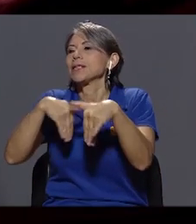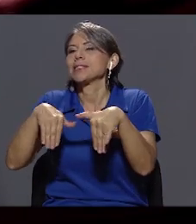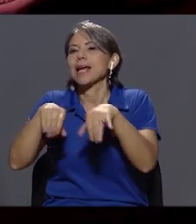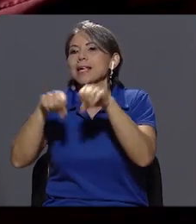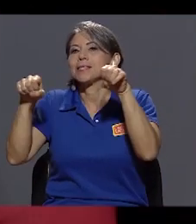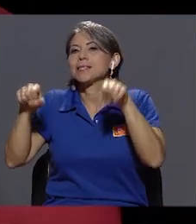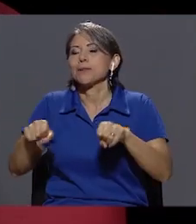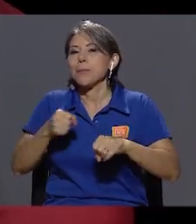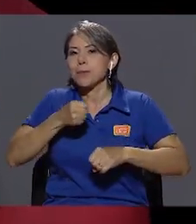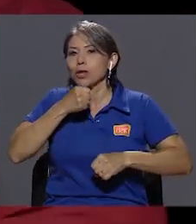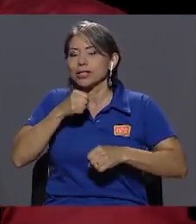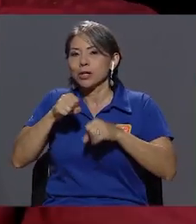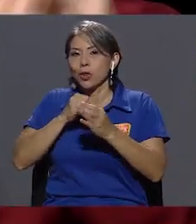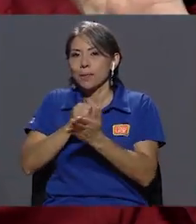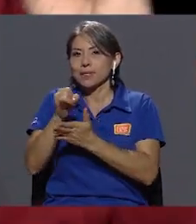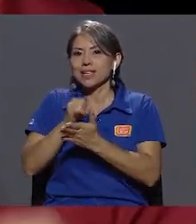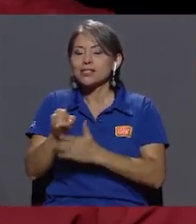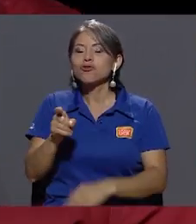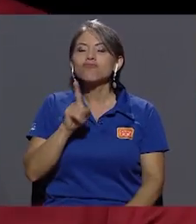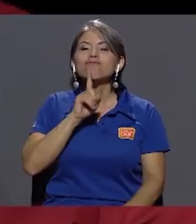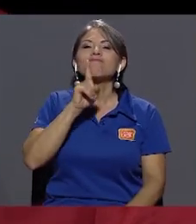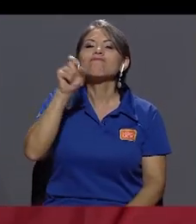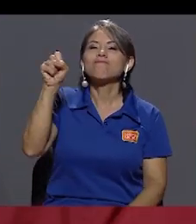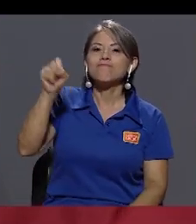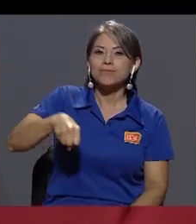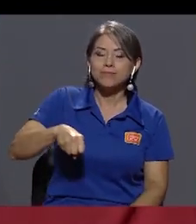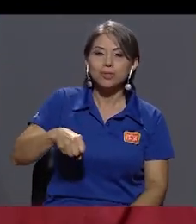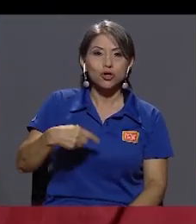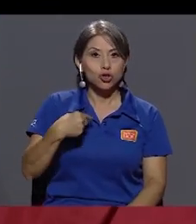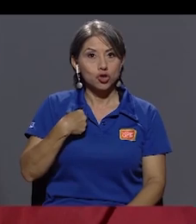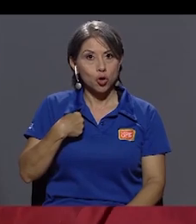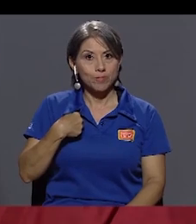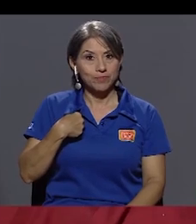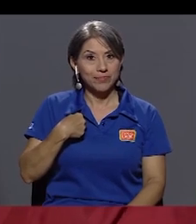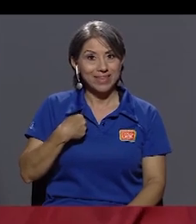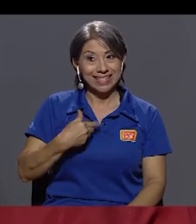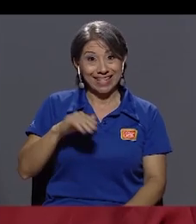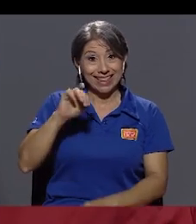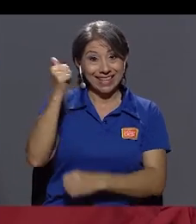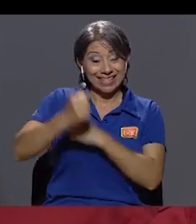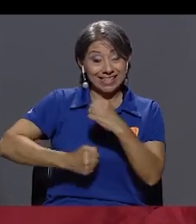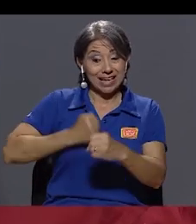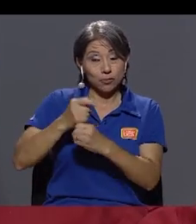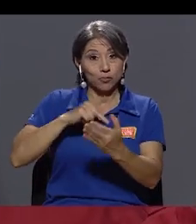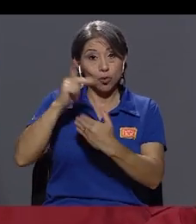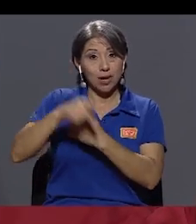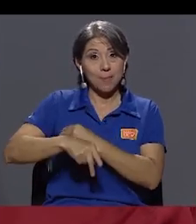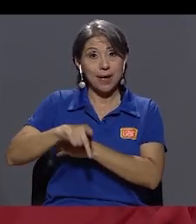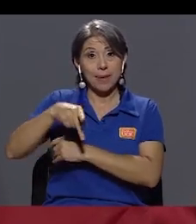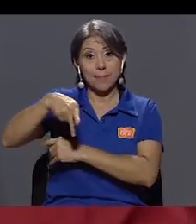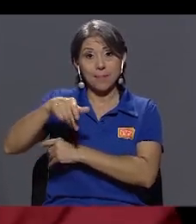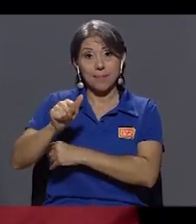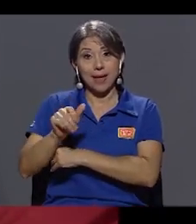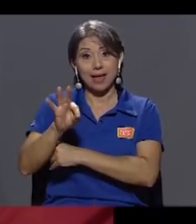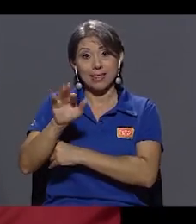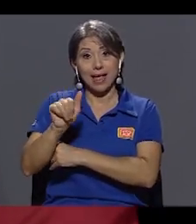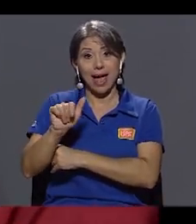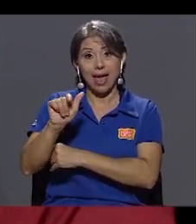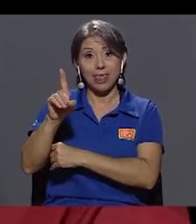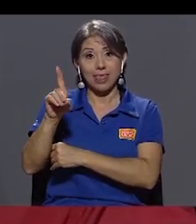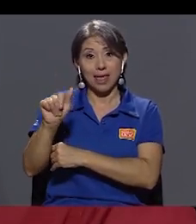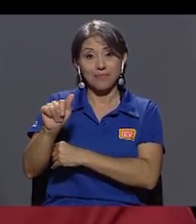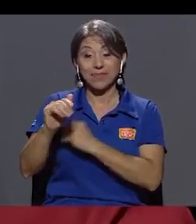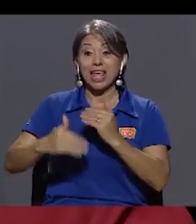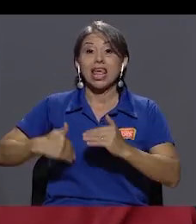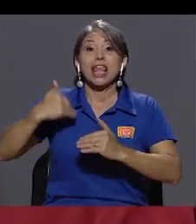investigación. Sin duda alguna. Yo no he visto, después de estar 10 años en la patada, de tener 18 años